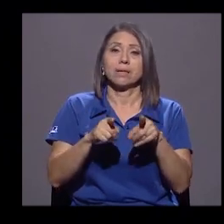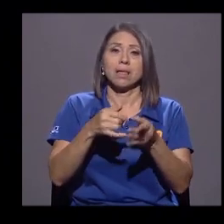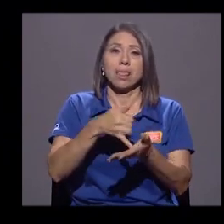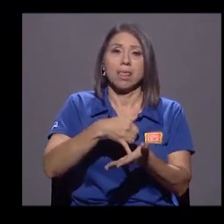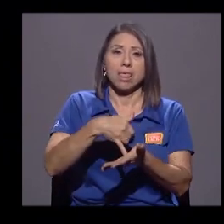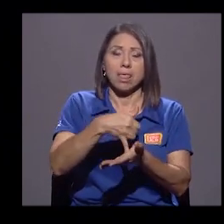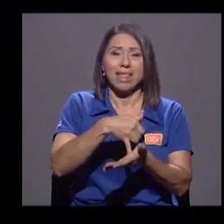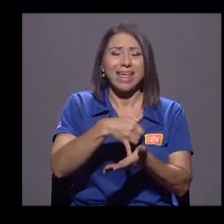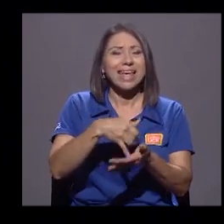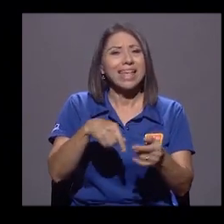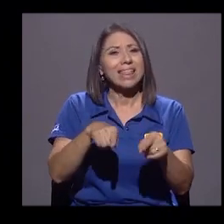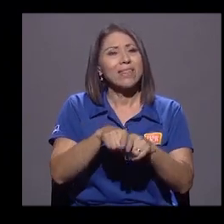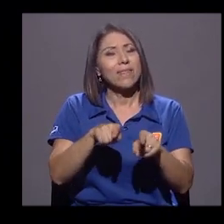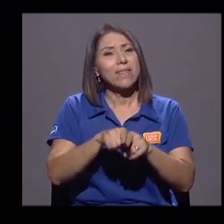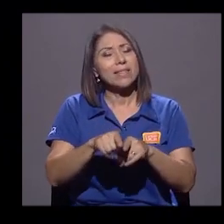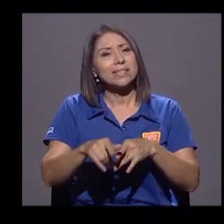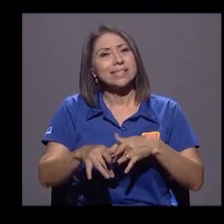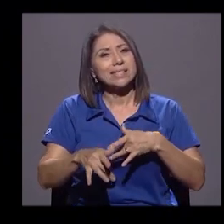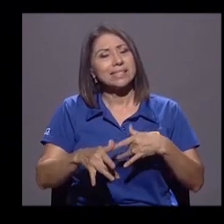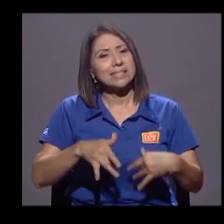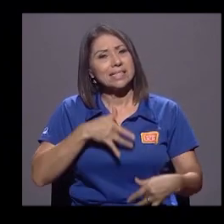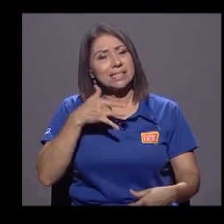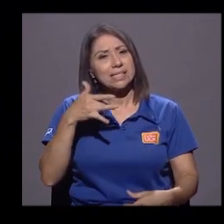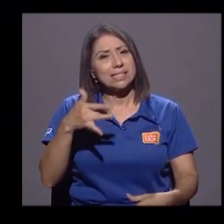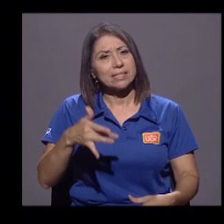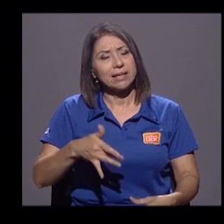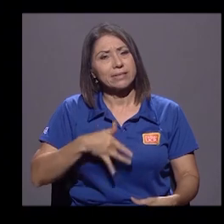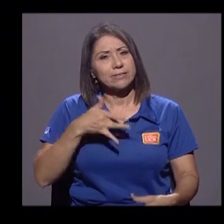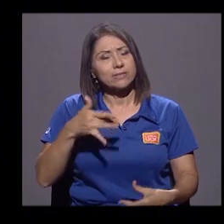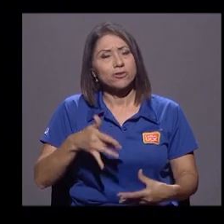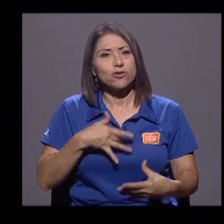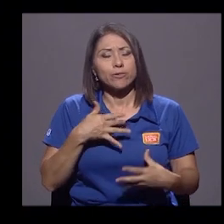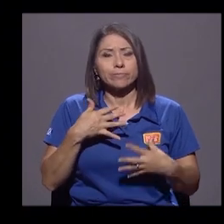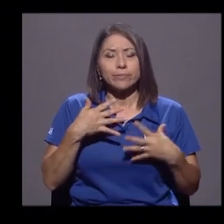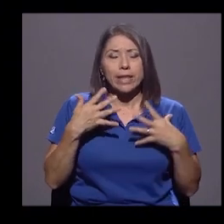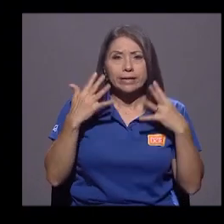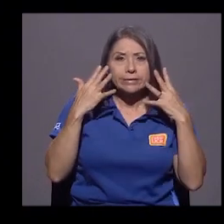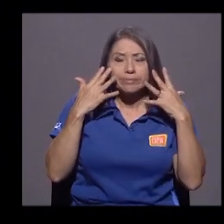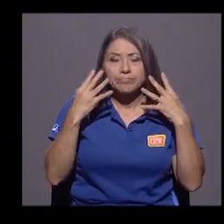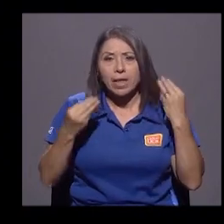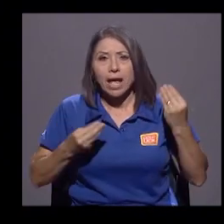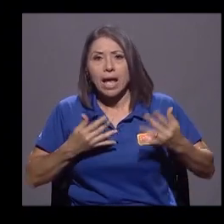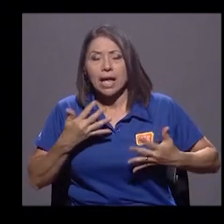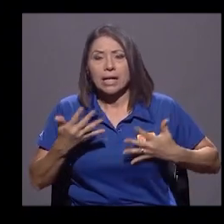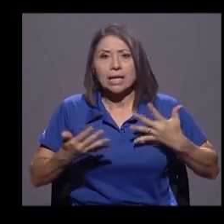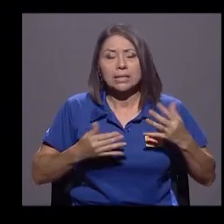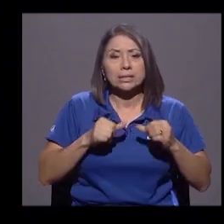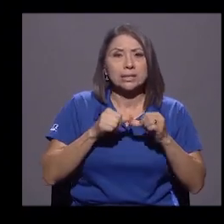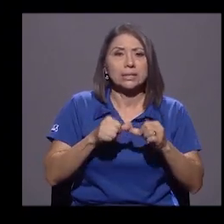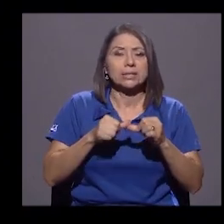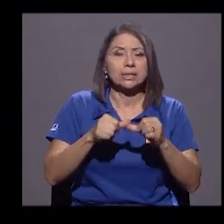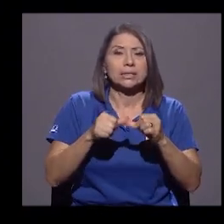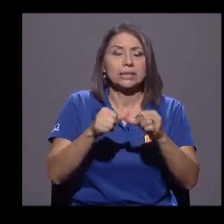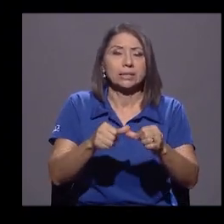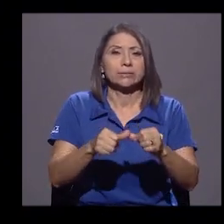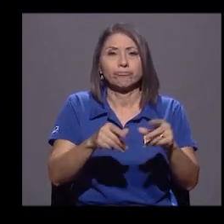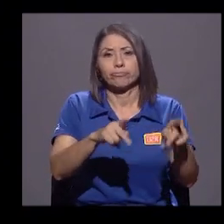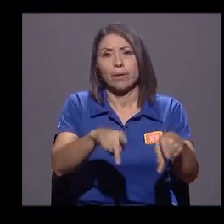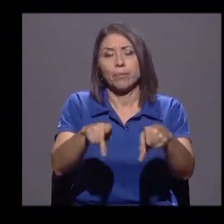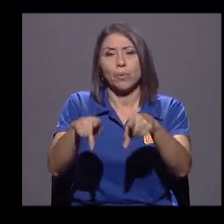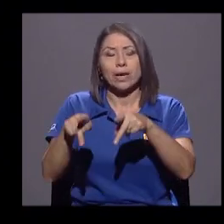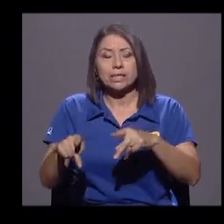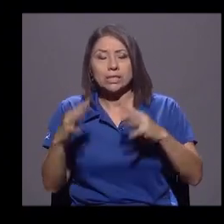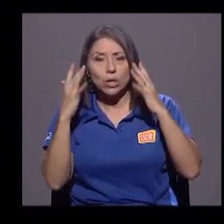sensación de ansiedad permanente en la población.